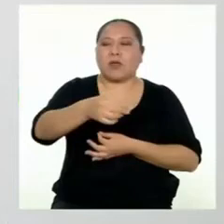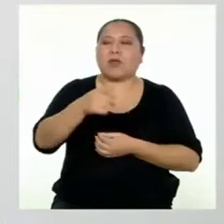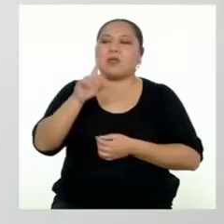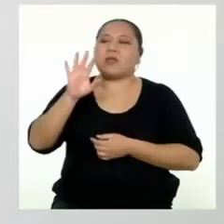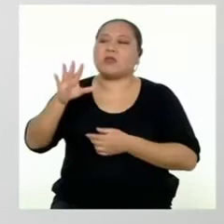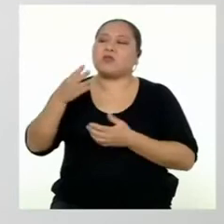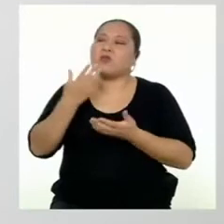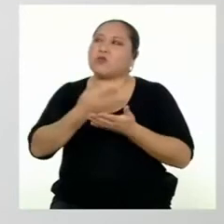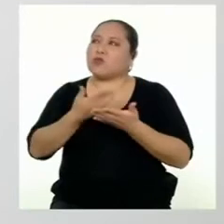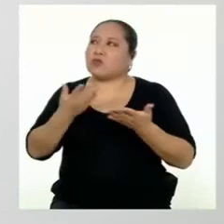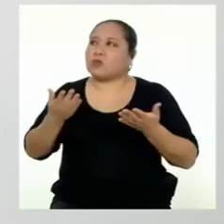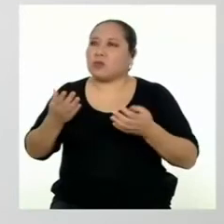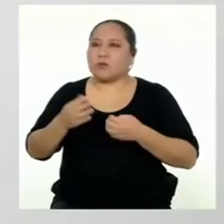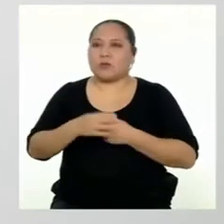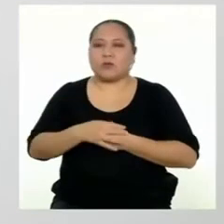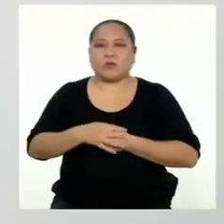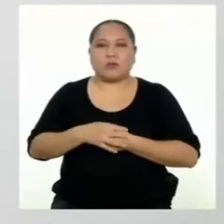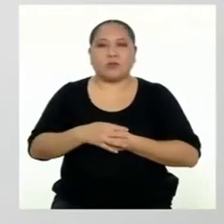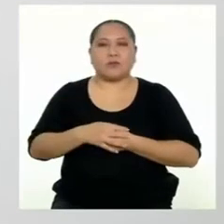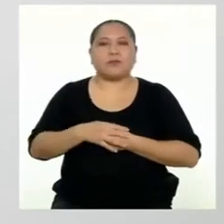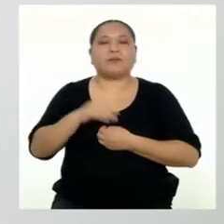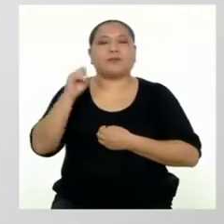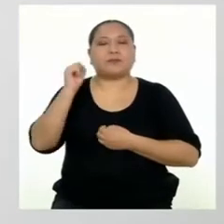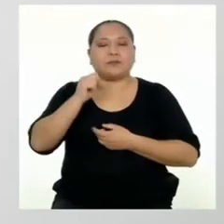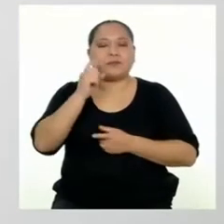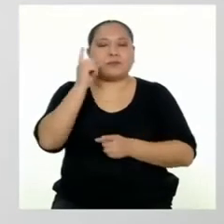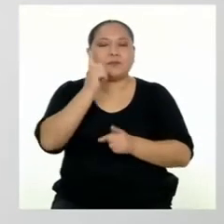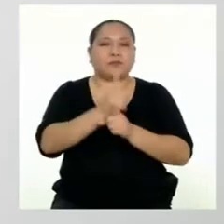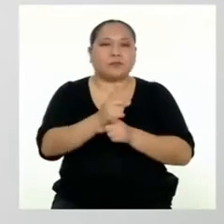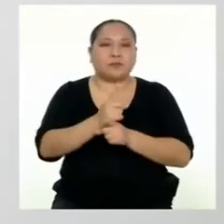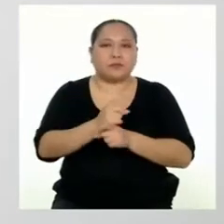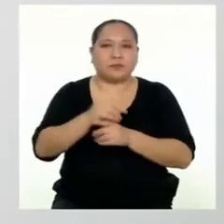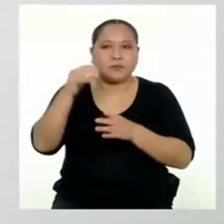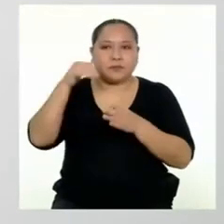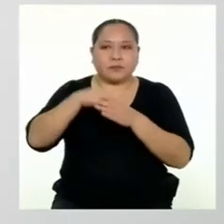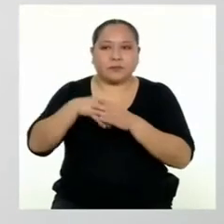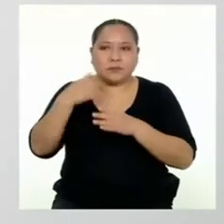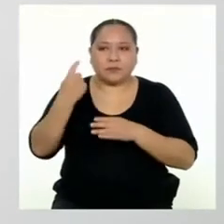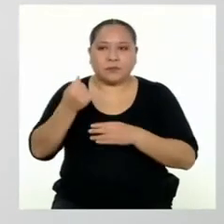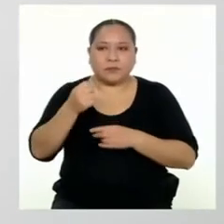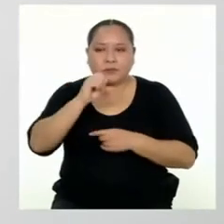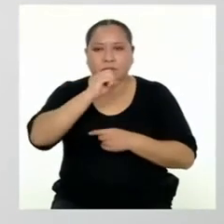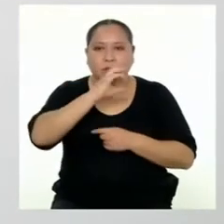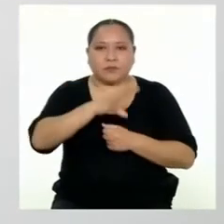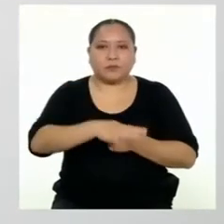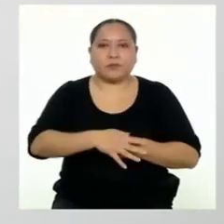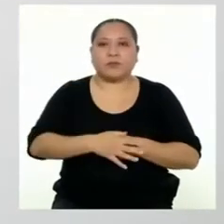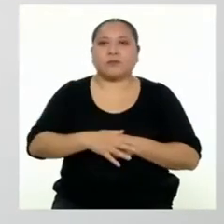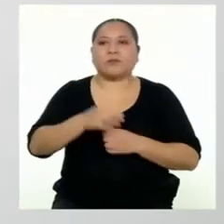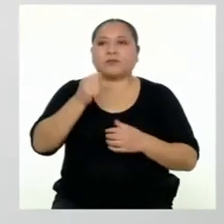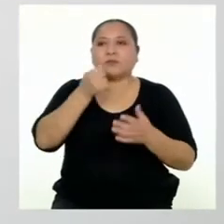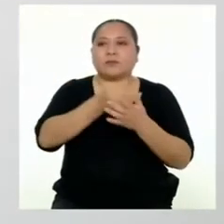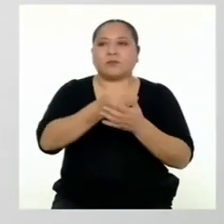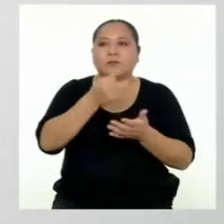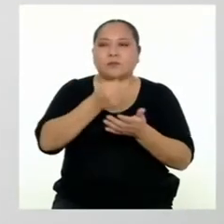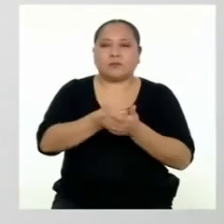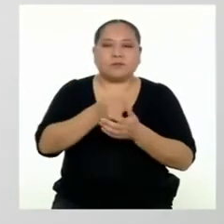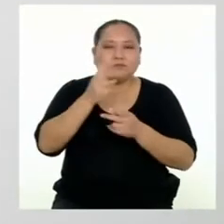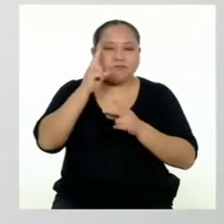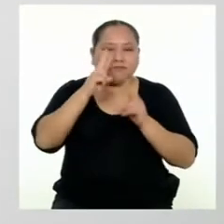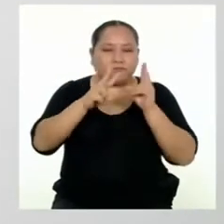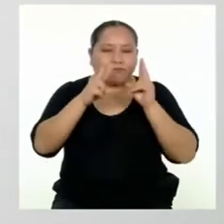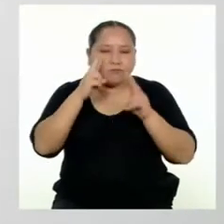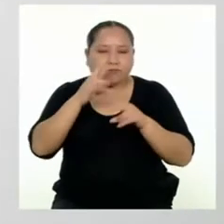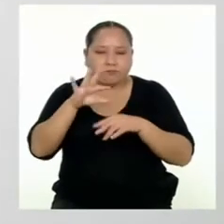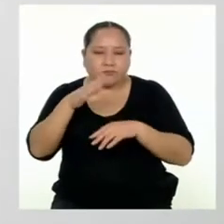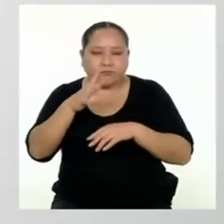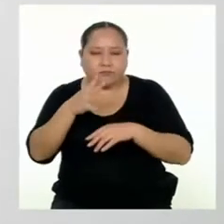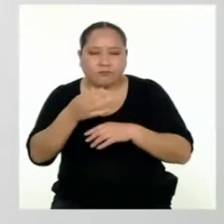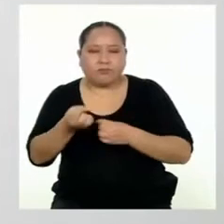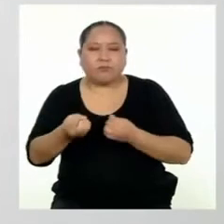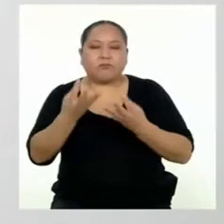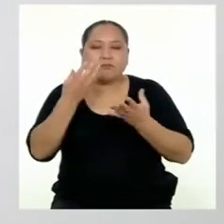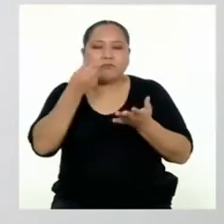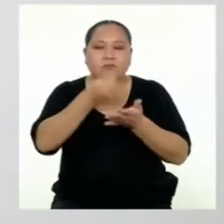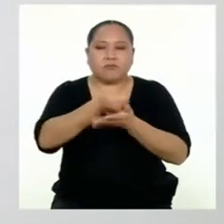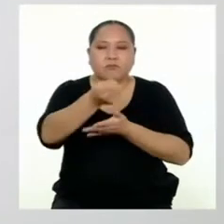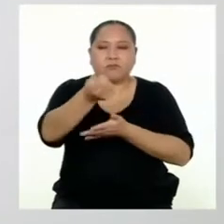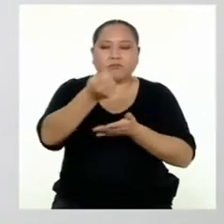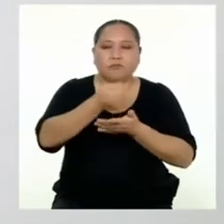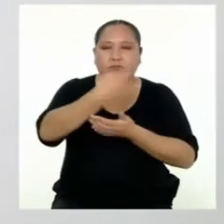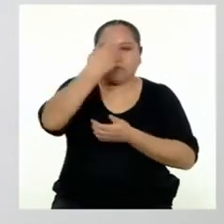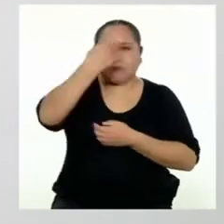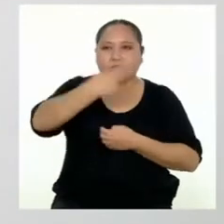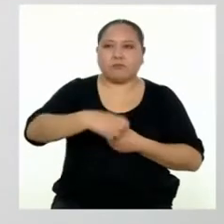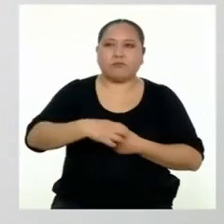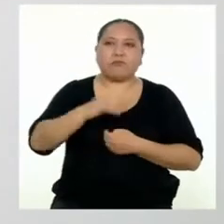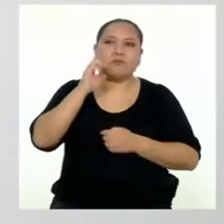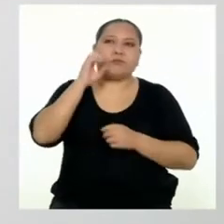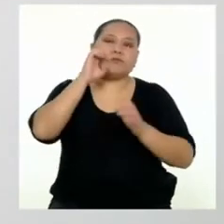a sus gastos. Efectivamente, las entidades financieras realizan el cálculo de los gastos personales.